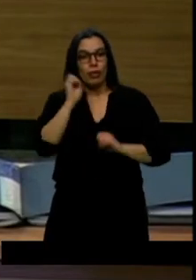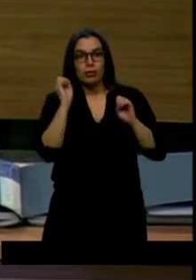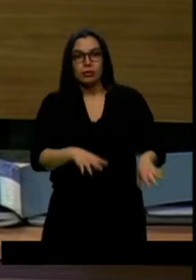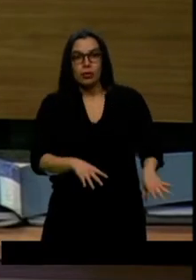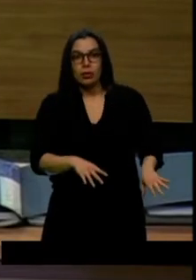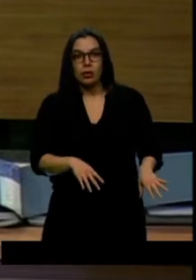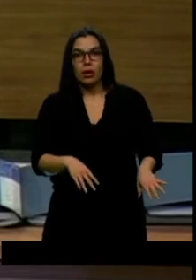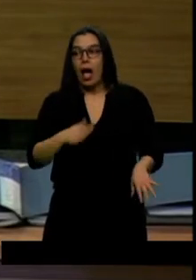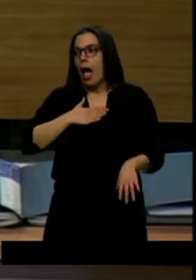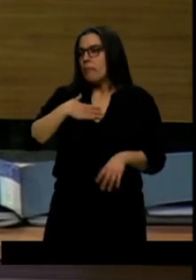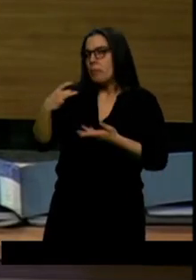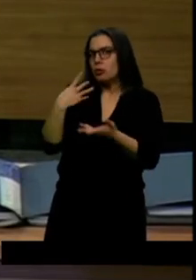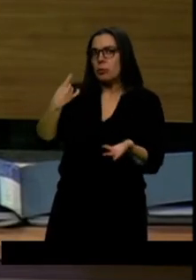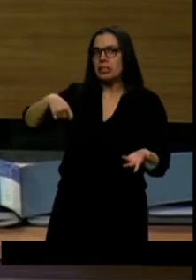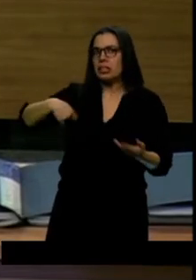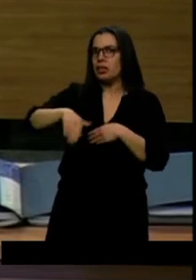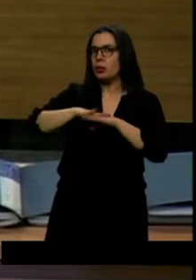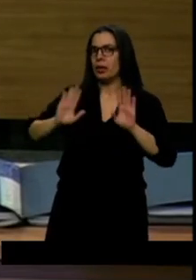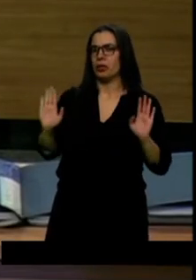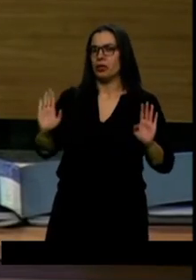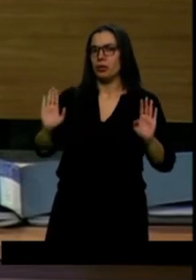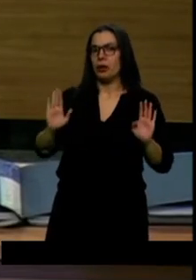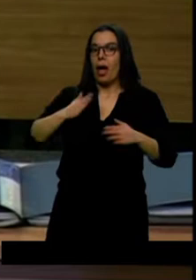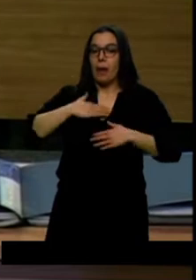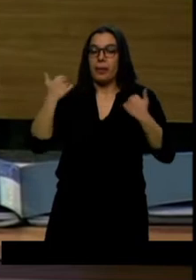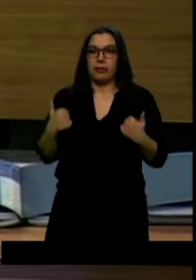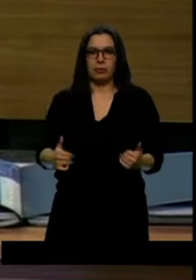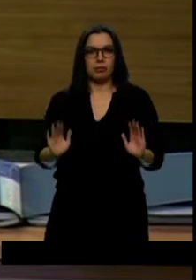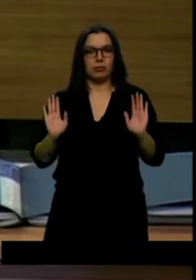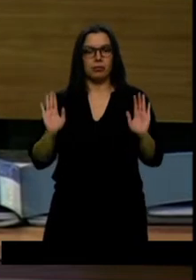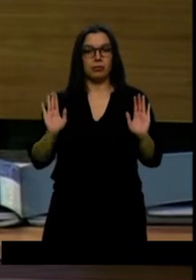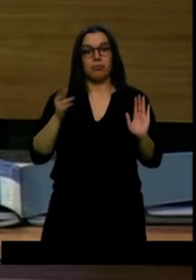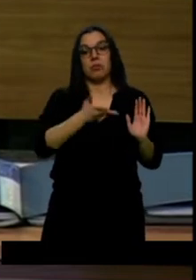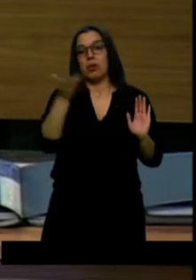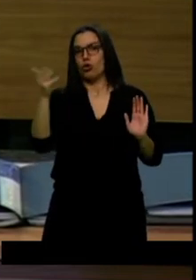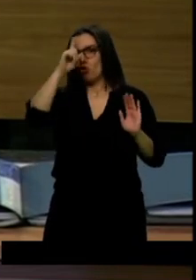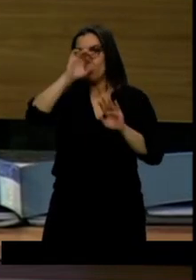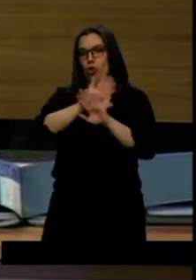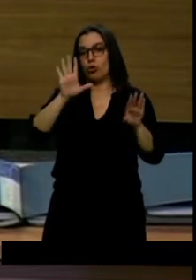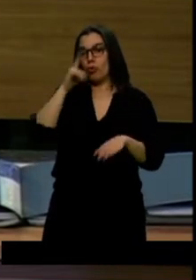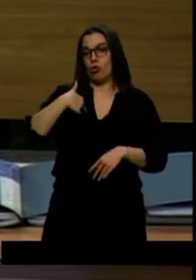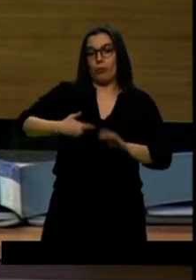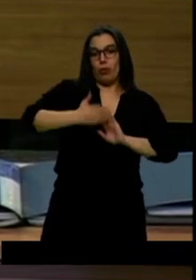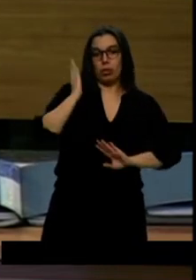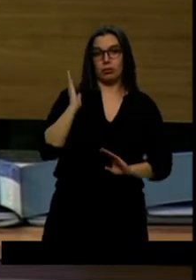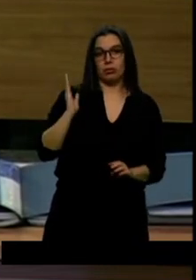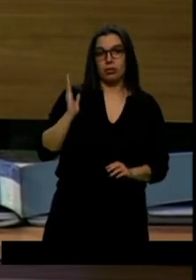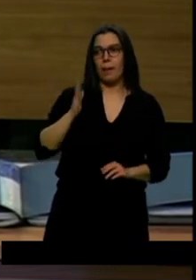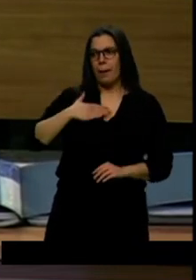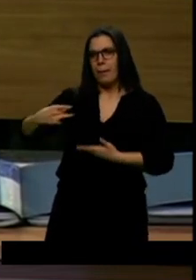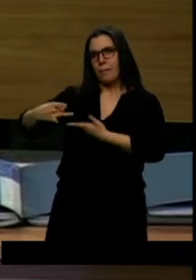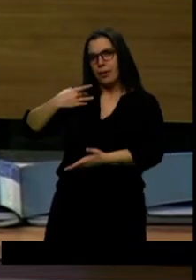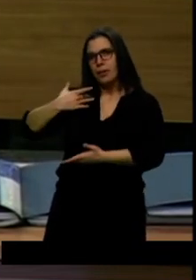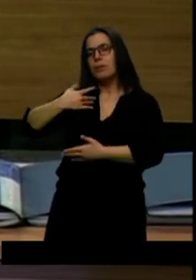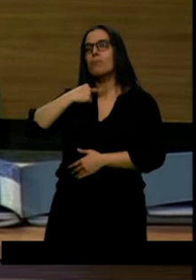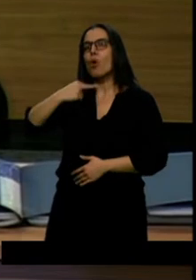me echó el presidente del Gobierno. A mí personalmente. A los otros señores no lo sé porque ya me había ido. Pero a mí me echó el presidente del Gobierno. O sea, fue